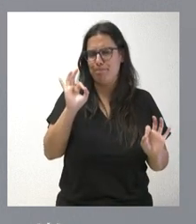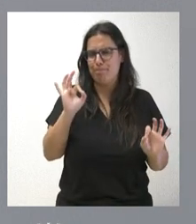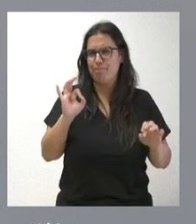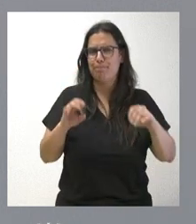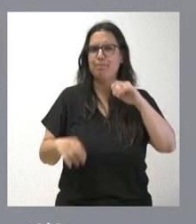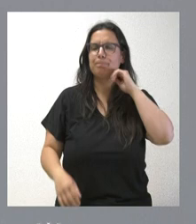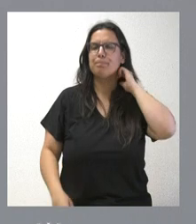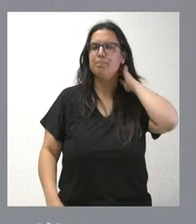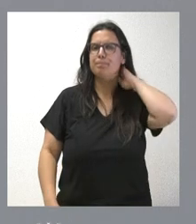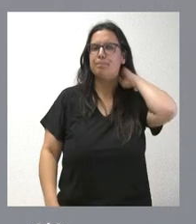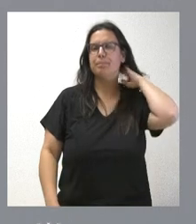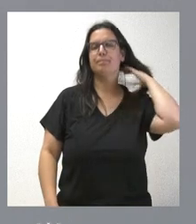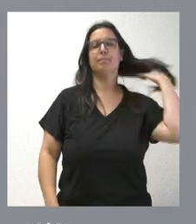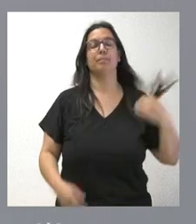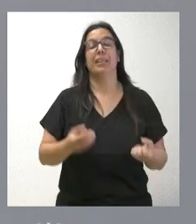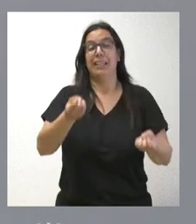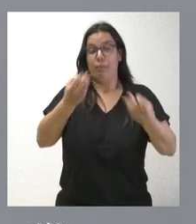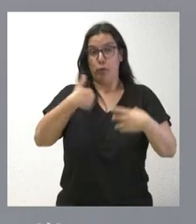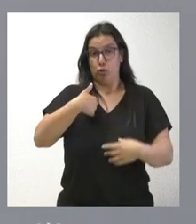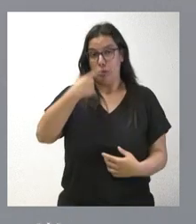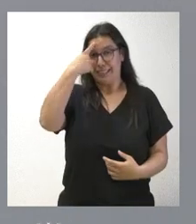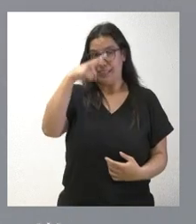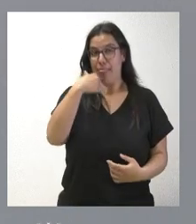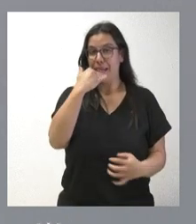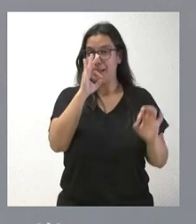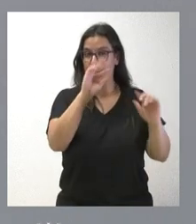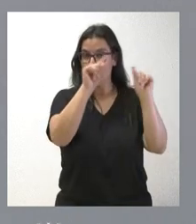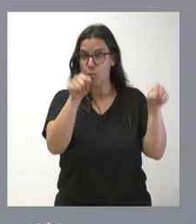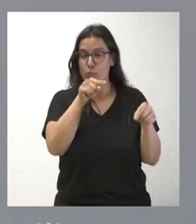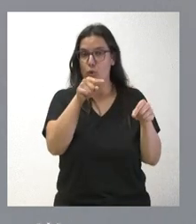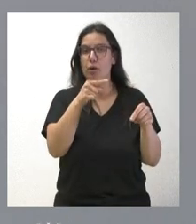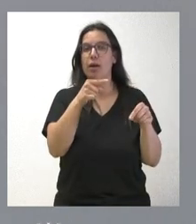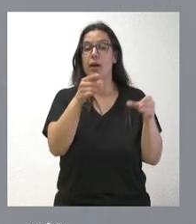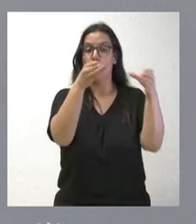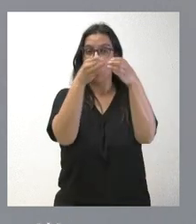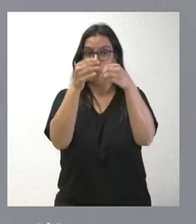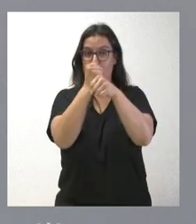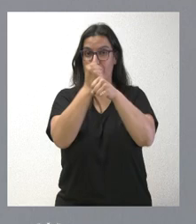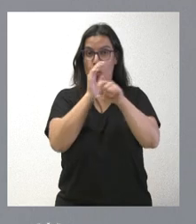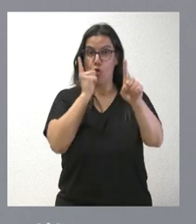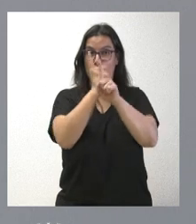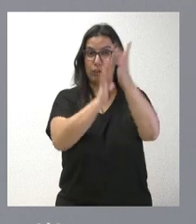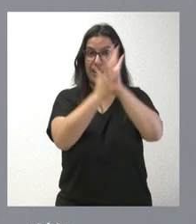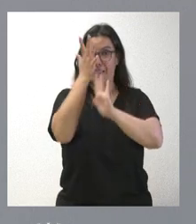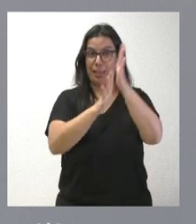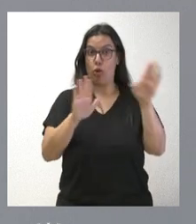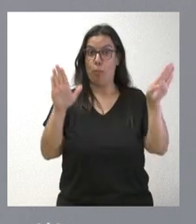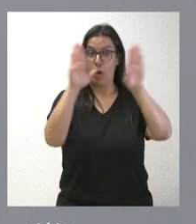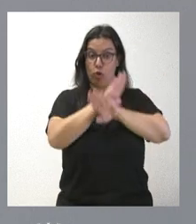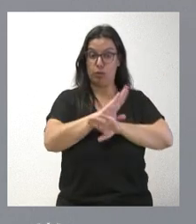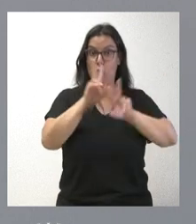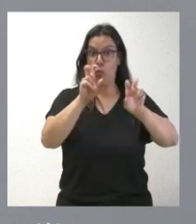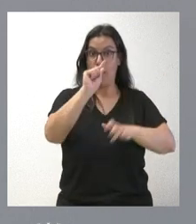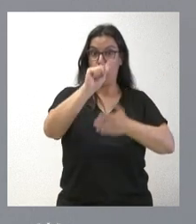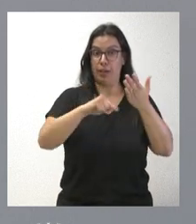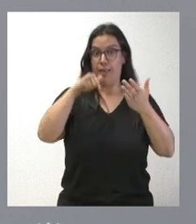En el caso de Zamora, la información que yo tengo es que una de estas cuadrillas de refuerzo contratadas de